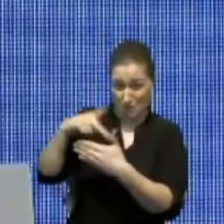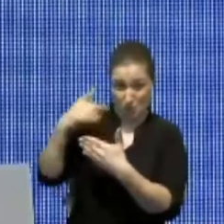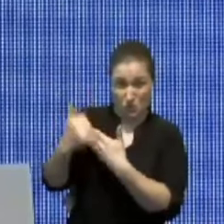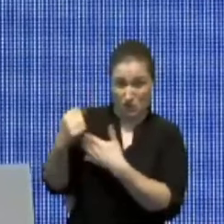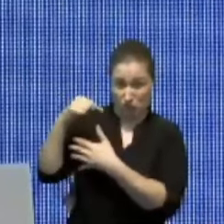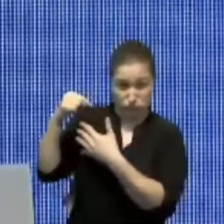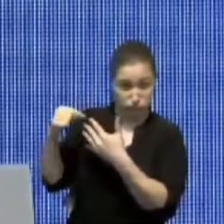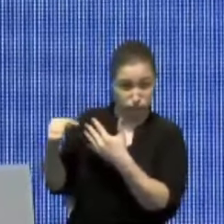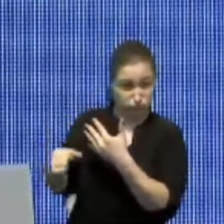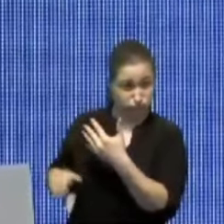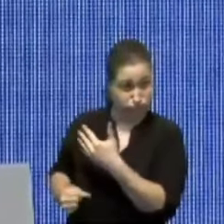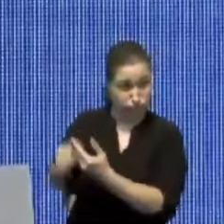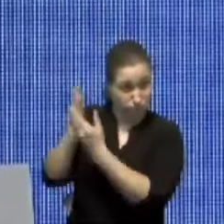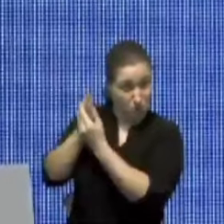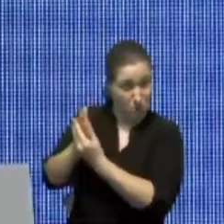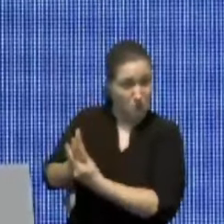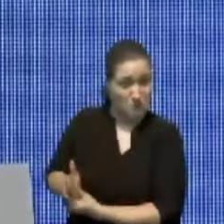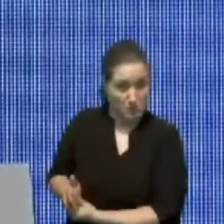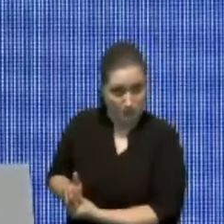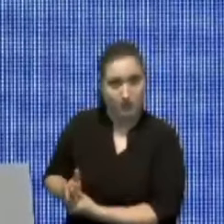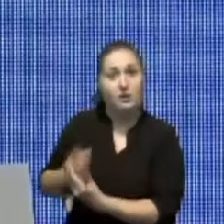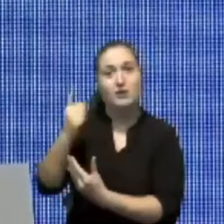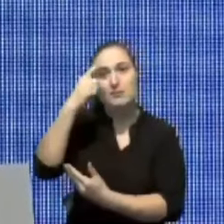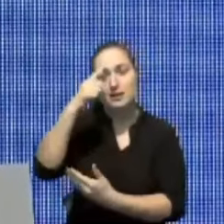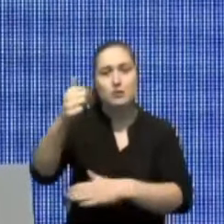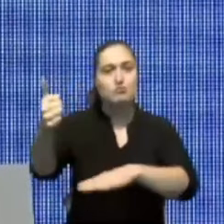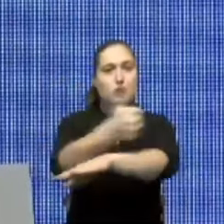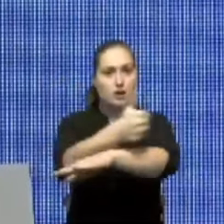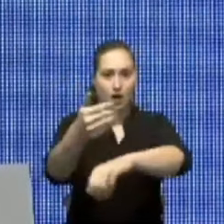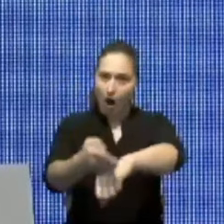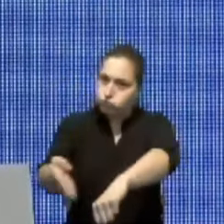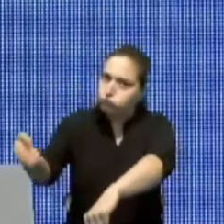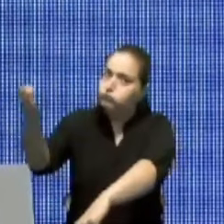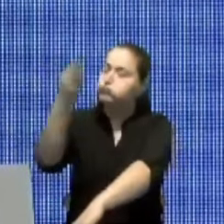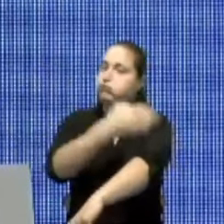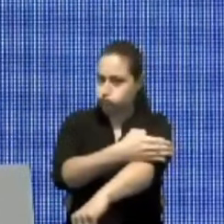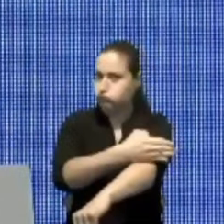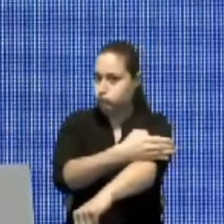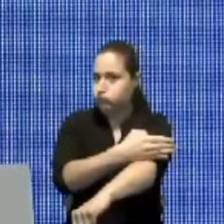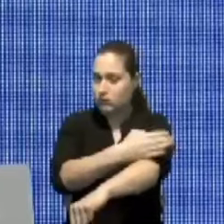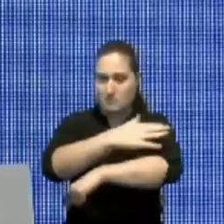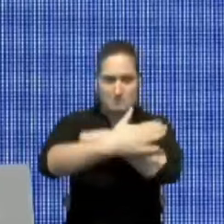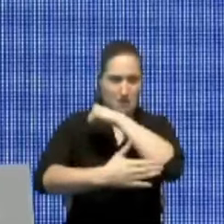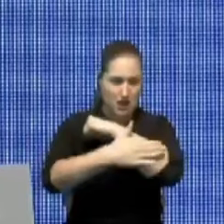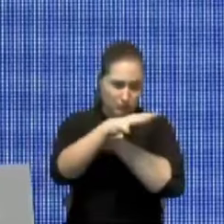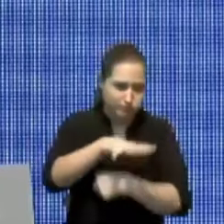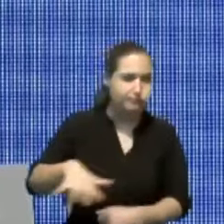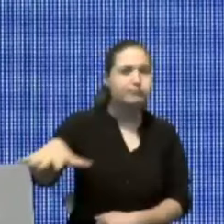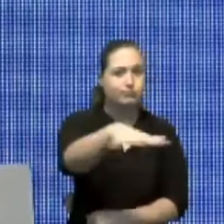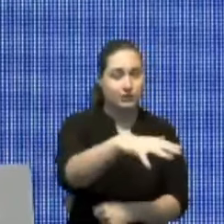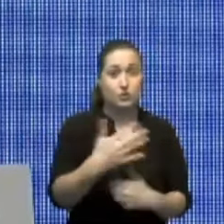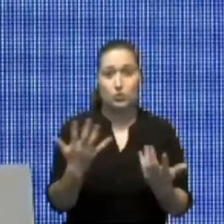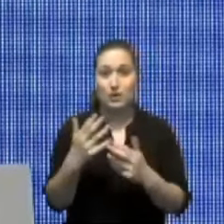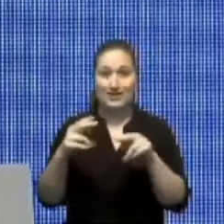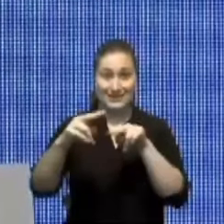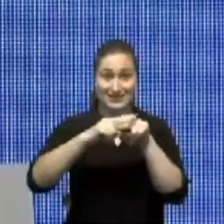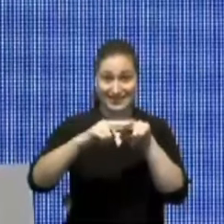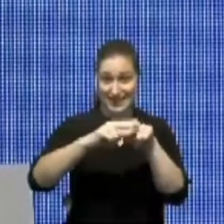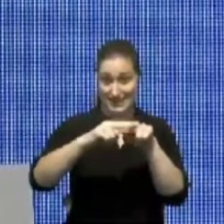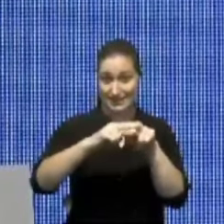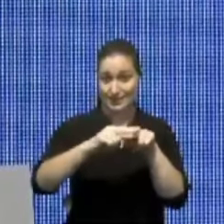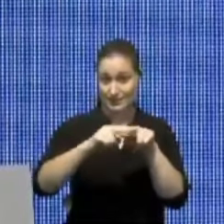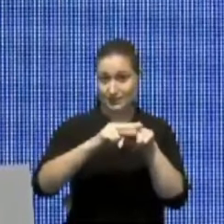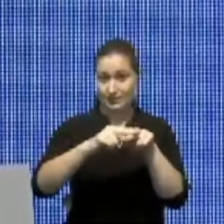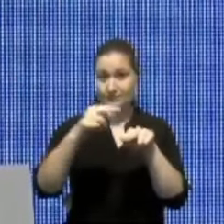transformarán radicalmente el sistema de transporte del país. Entre estos se encuentran el tren metropolitano que